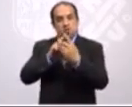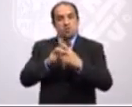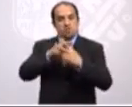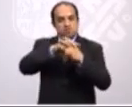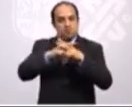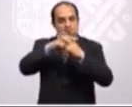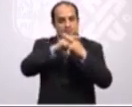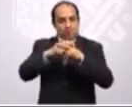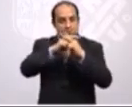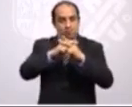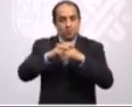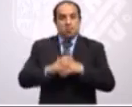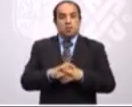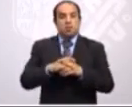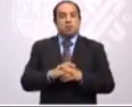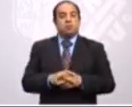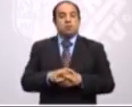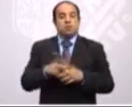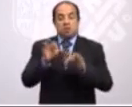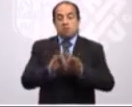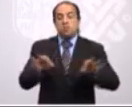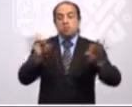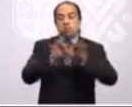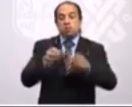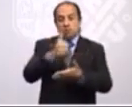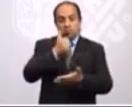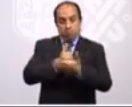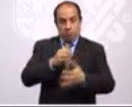que es también icónica de la ciudad, la que sigue.